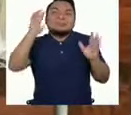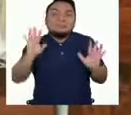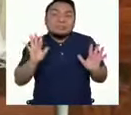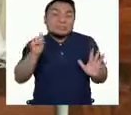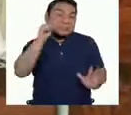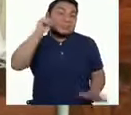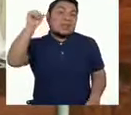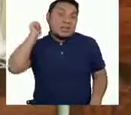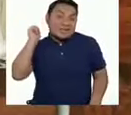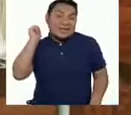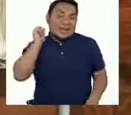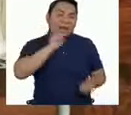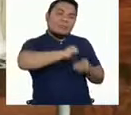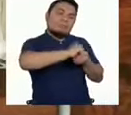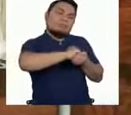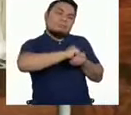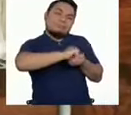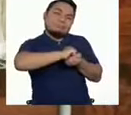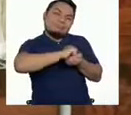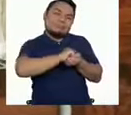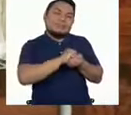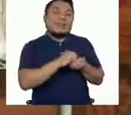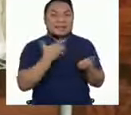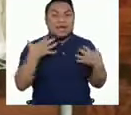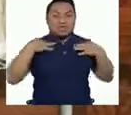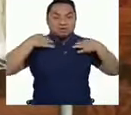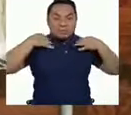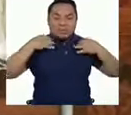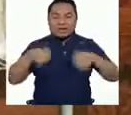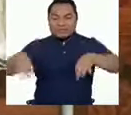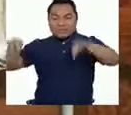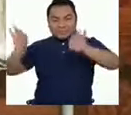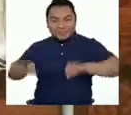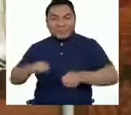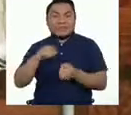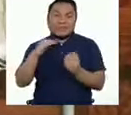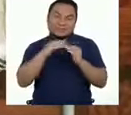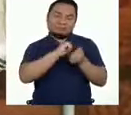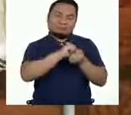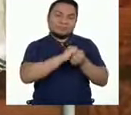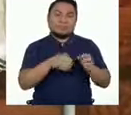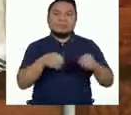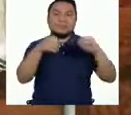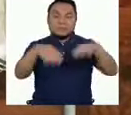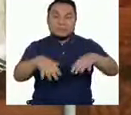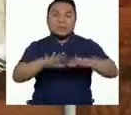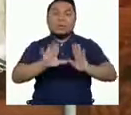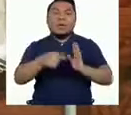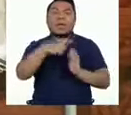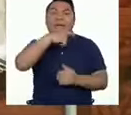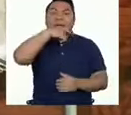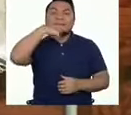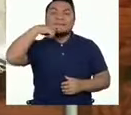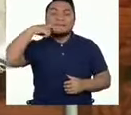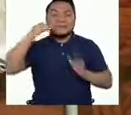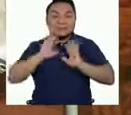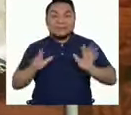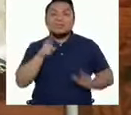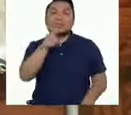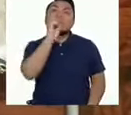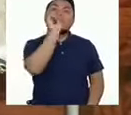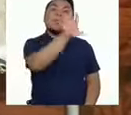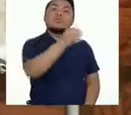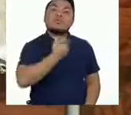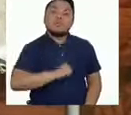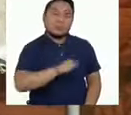que ayer lavamos la ropa y los manteles de la casa. Una vez que hayan secado, pídanle a sus hijos e